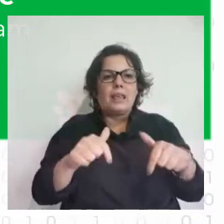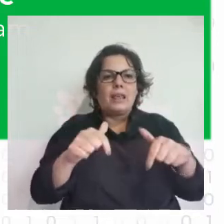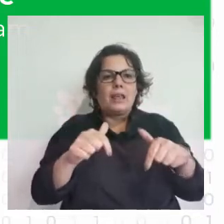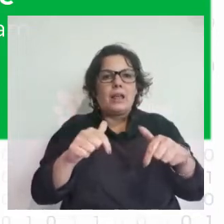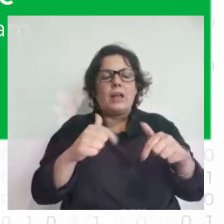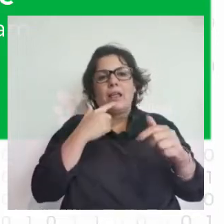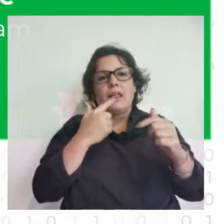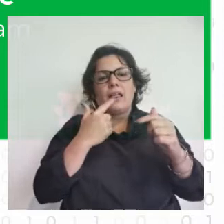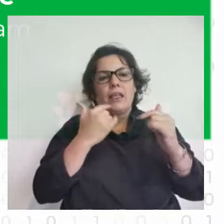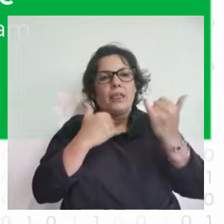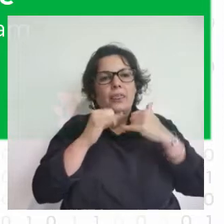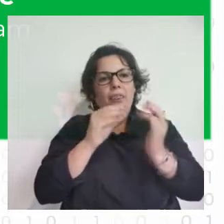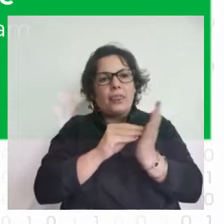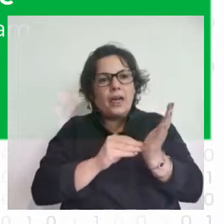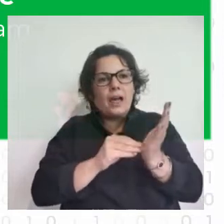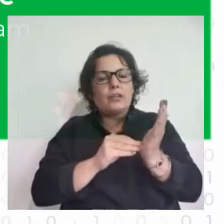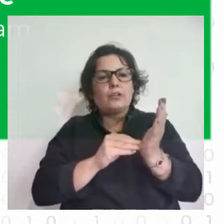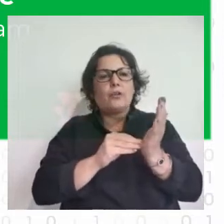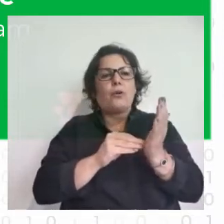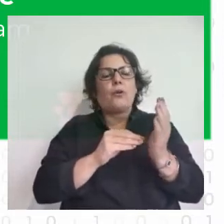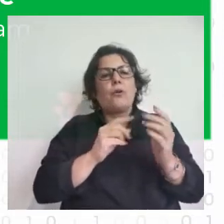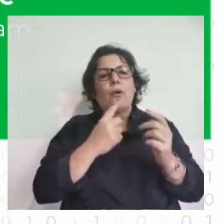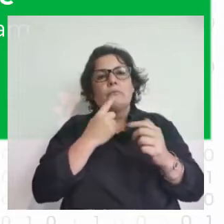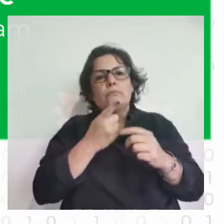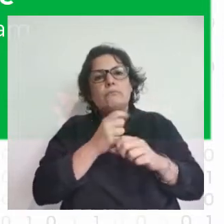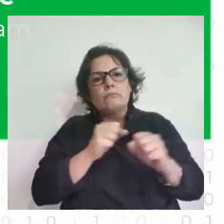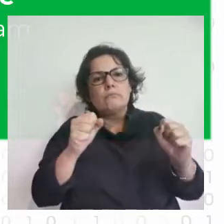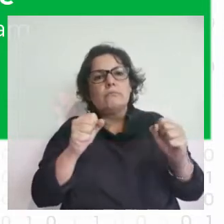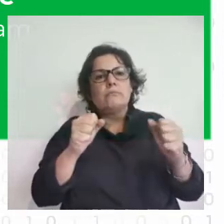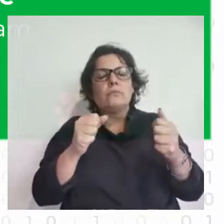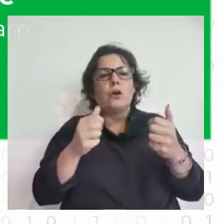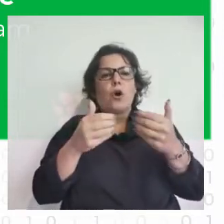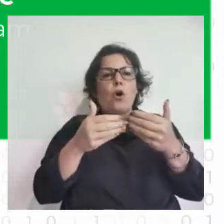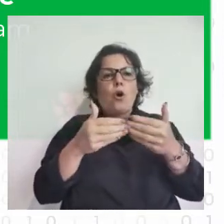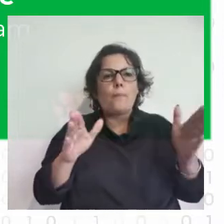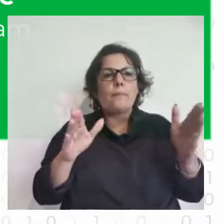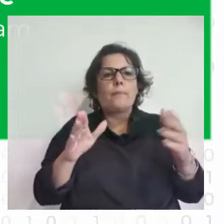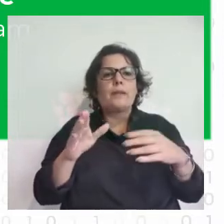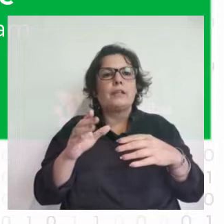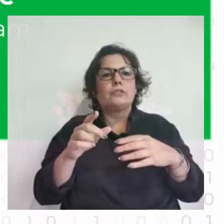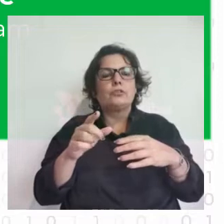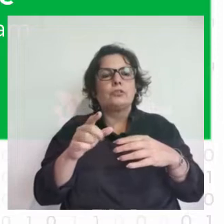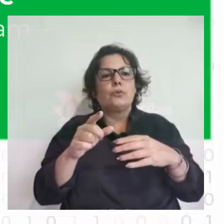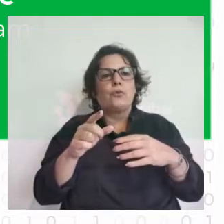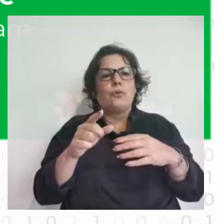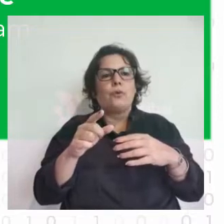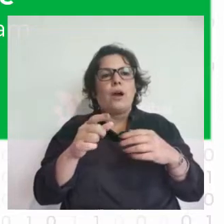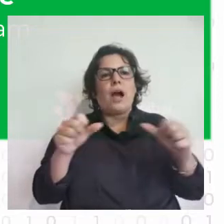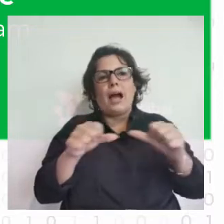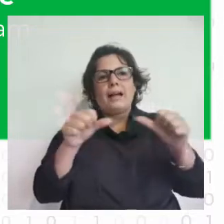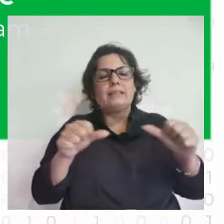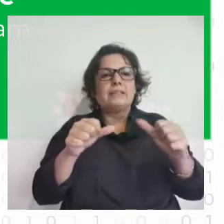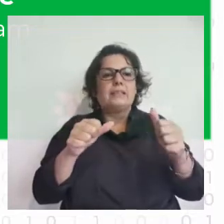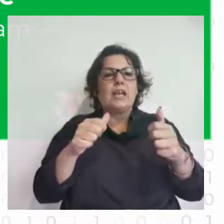datos fue algo totalmente intensado. Comenzó haciendo mesas